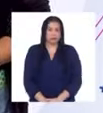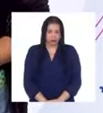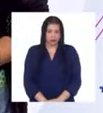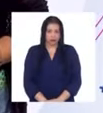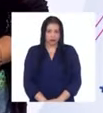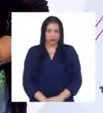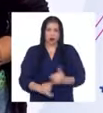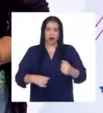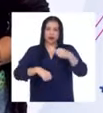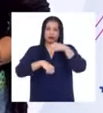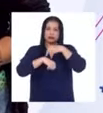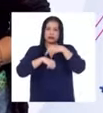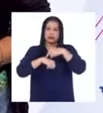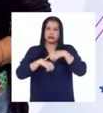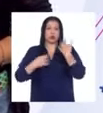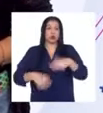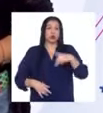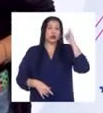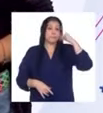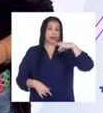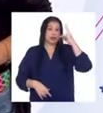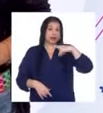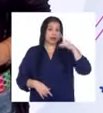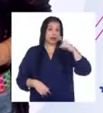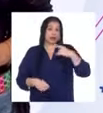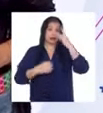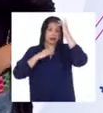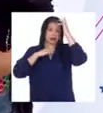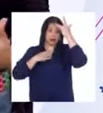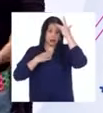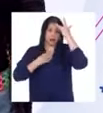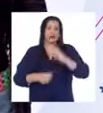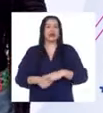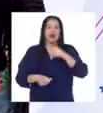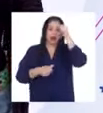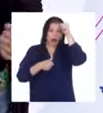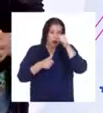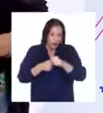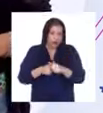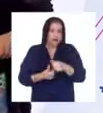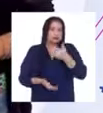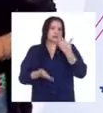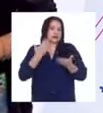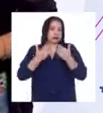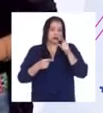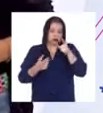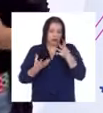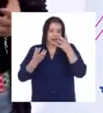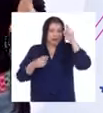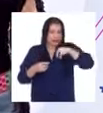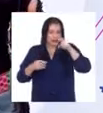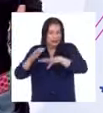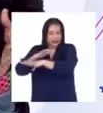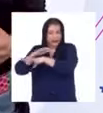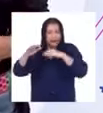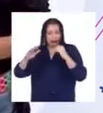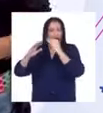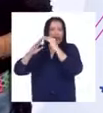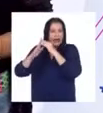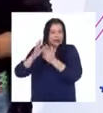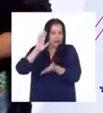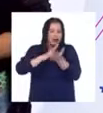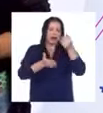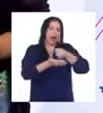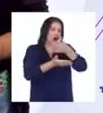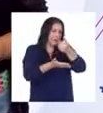En esta coyuntura de emergencia sanitaria, recuerda que, si por alguna razón tienes que salir, ya sea por unas compras